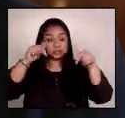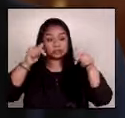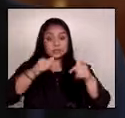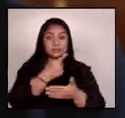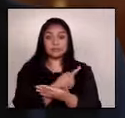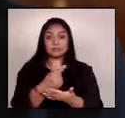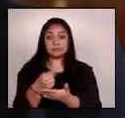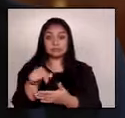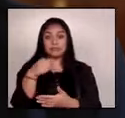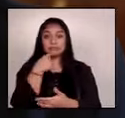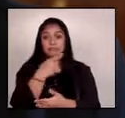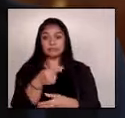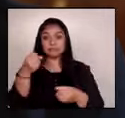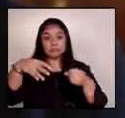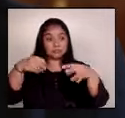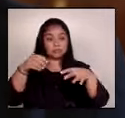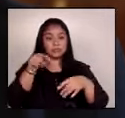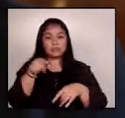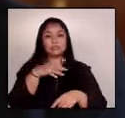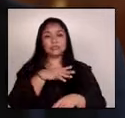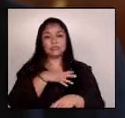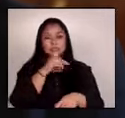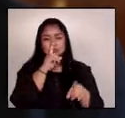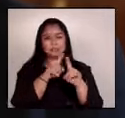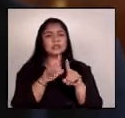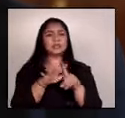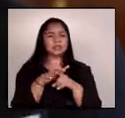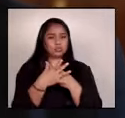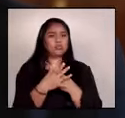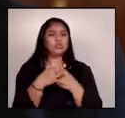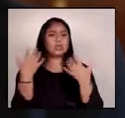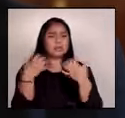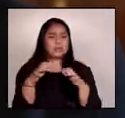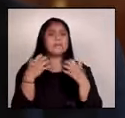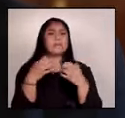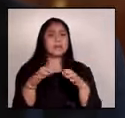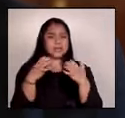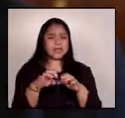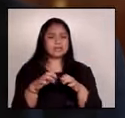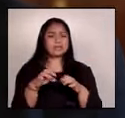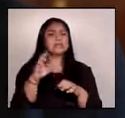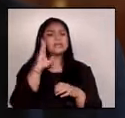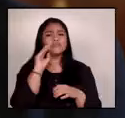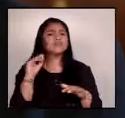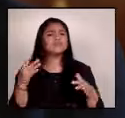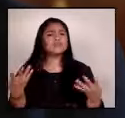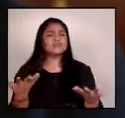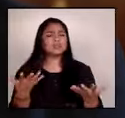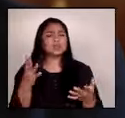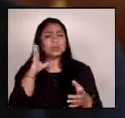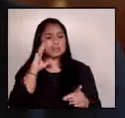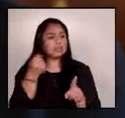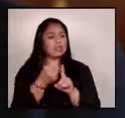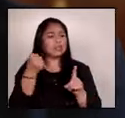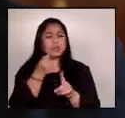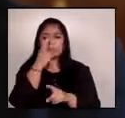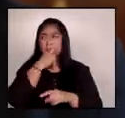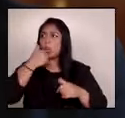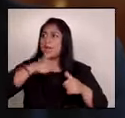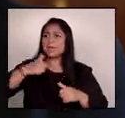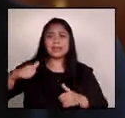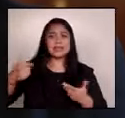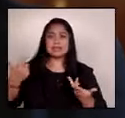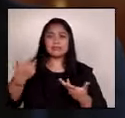sistema de distribución de energía se encuentra en una situación de emergencia motivada por la drástica sequía, una